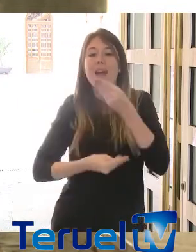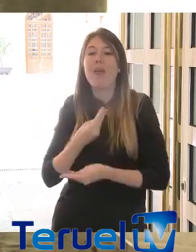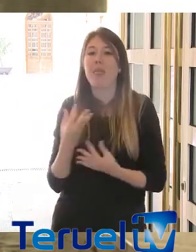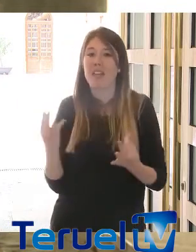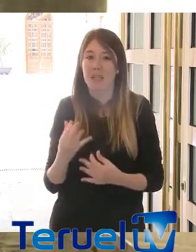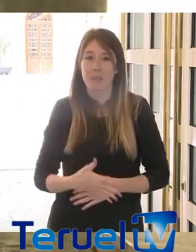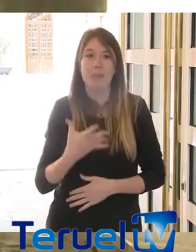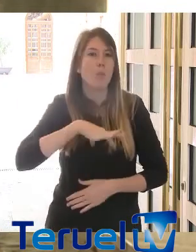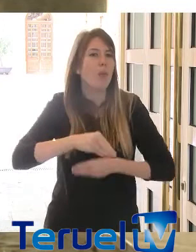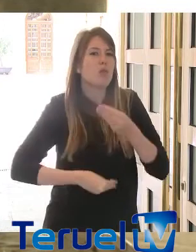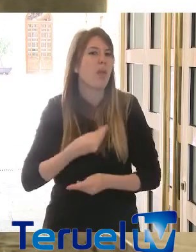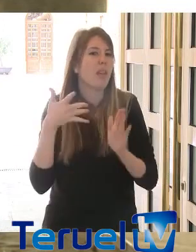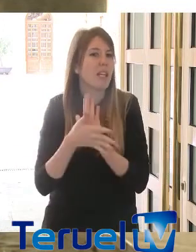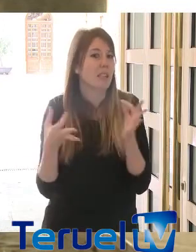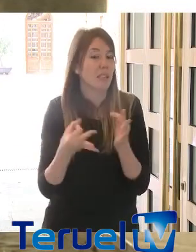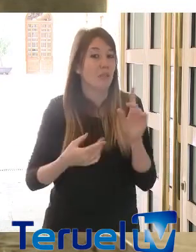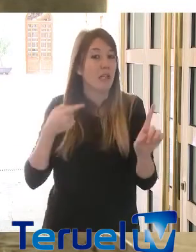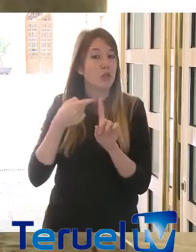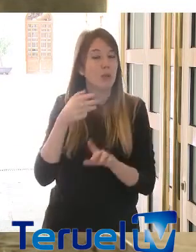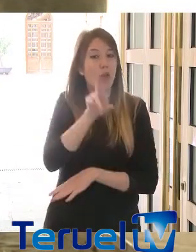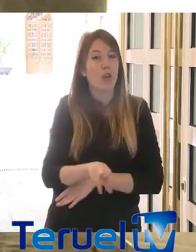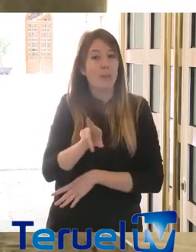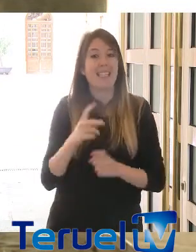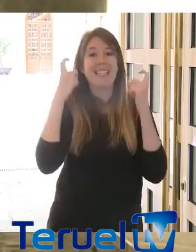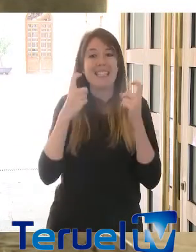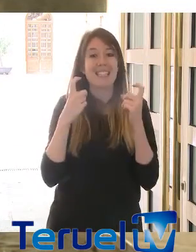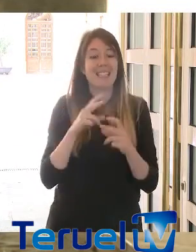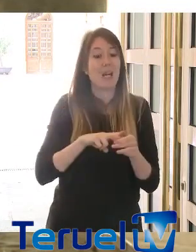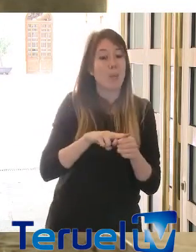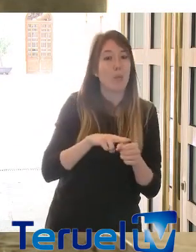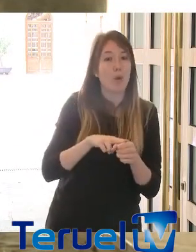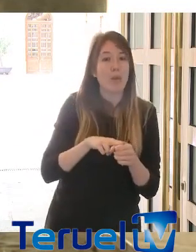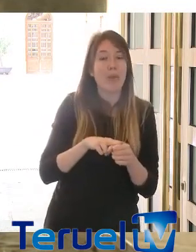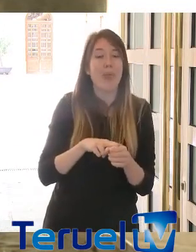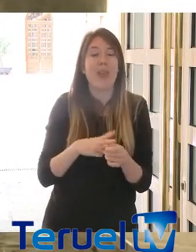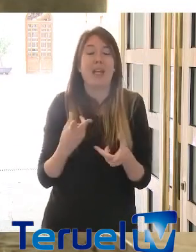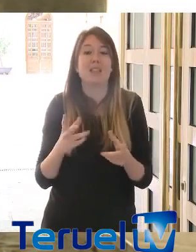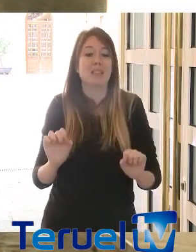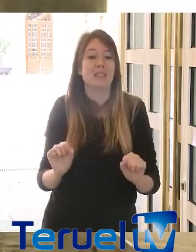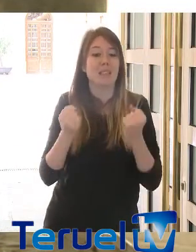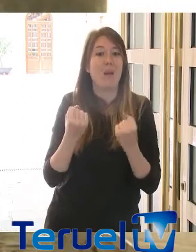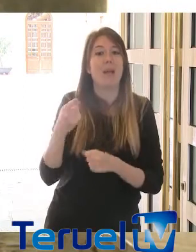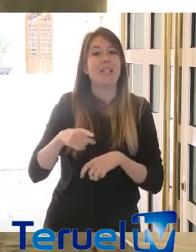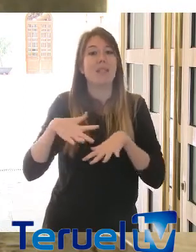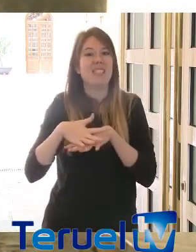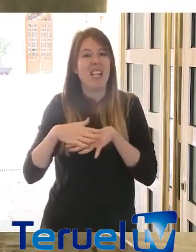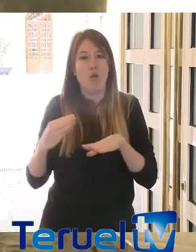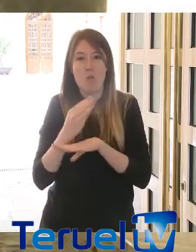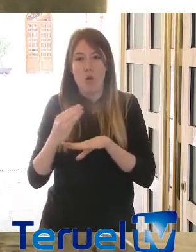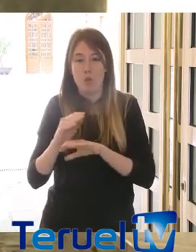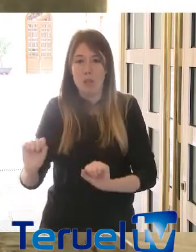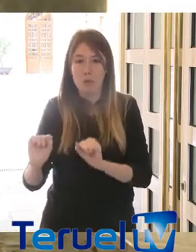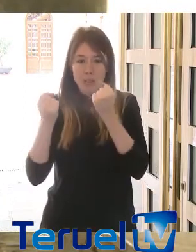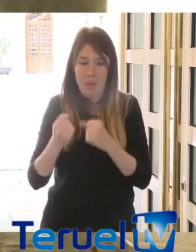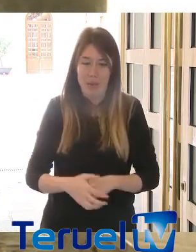Y qué podemos hacer significa, sobre todo, y vuelvo a repetir, salvar a las familias y salvar en la medida de lo posible el tejido productivo. Tenemos que